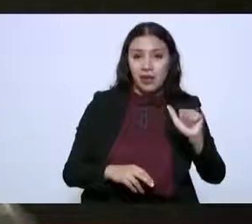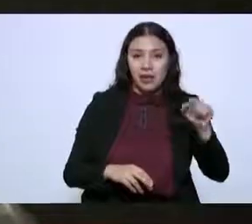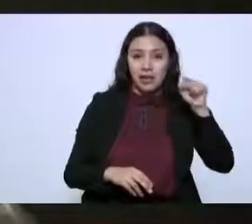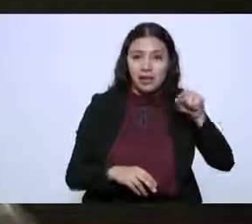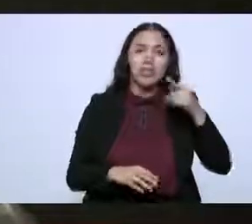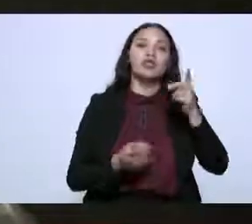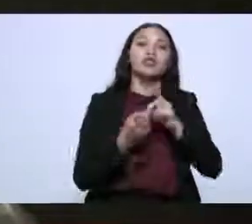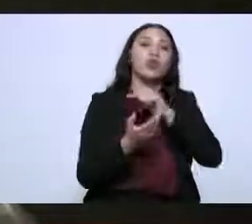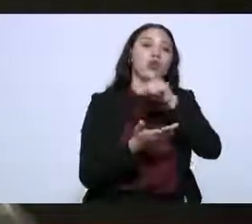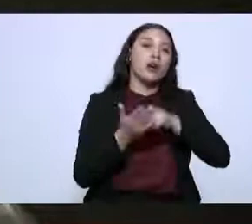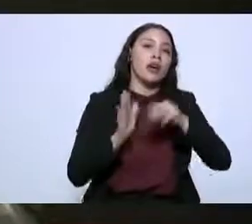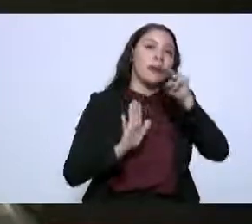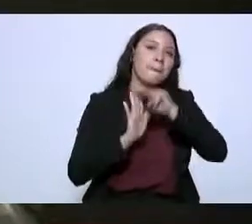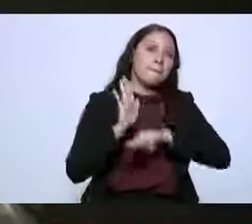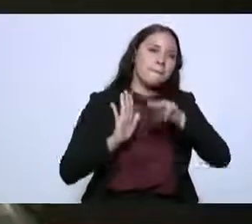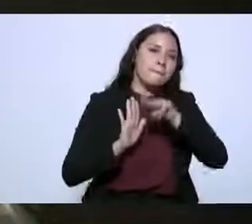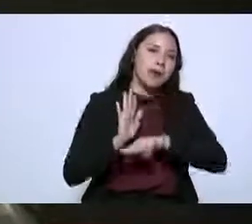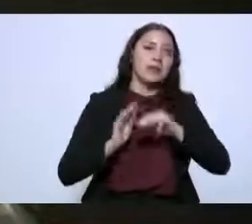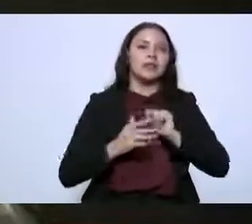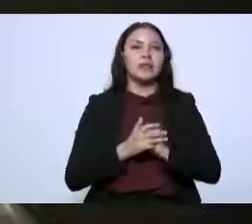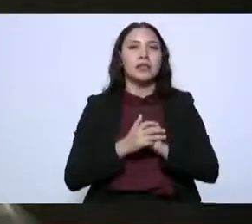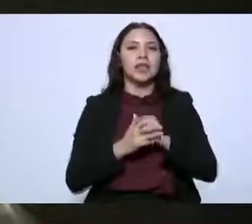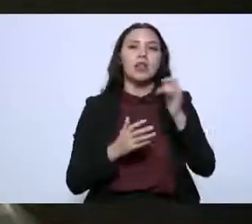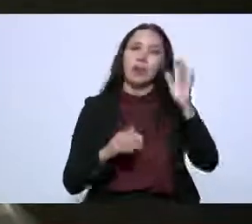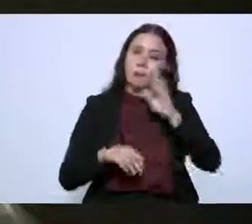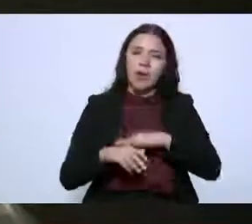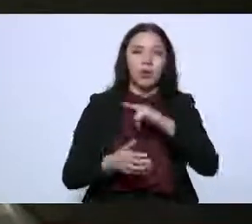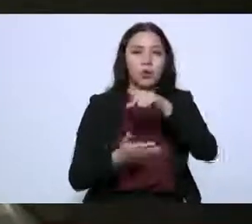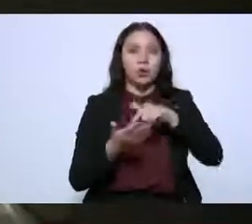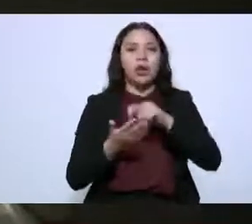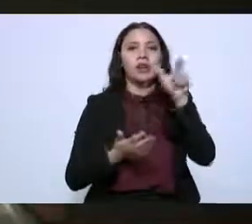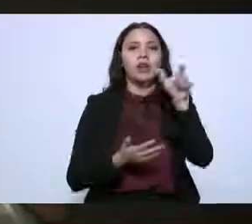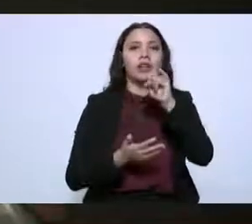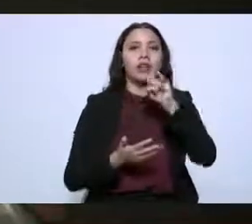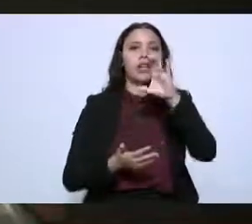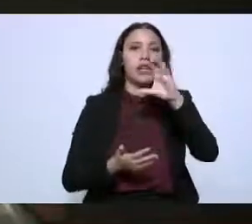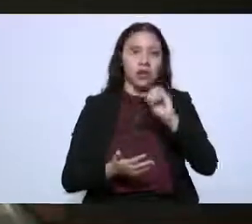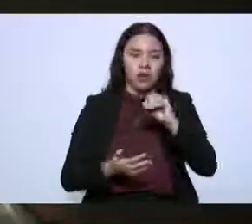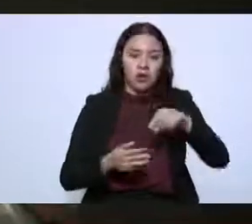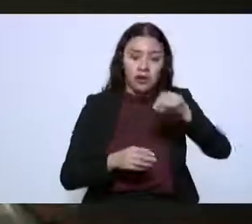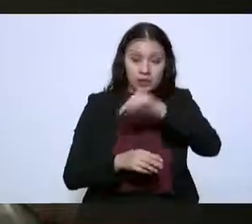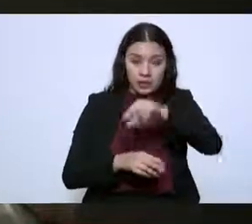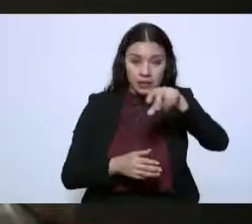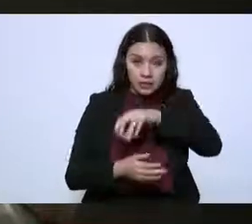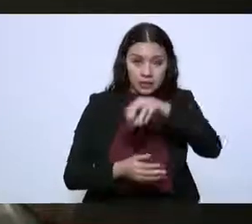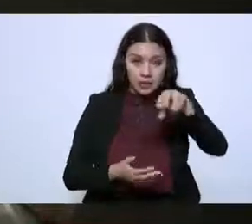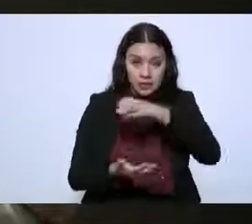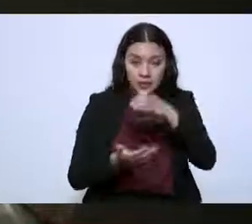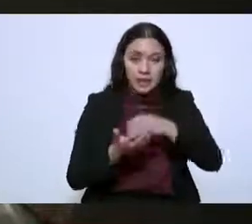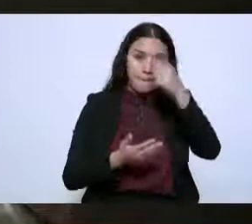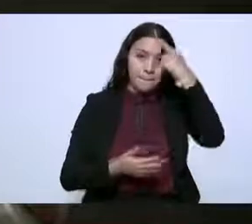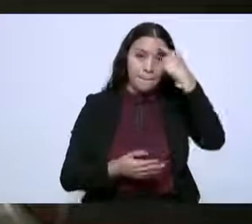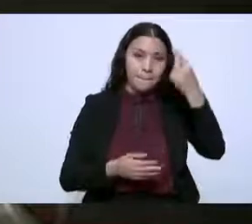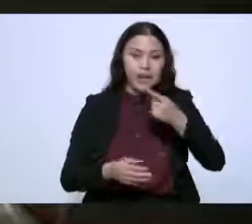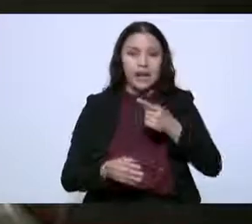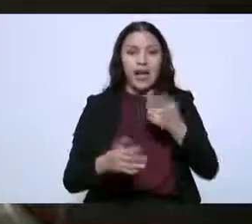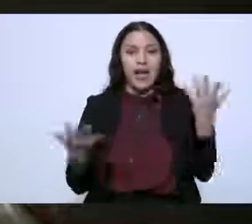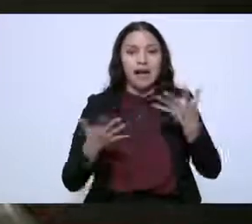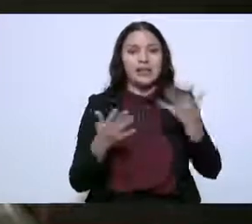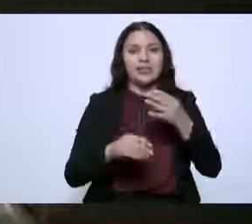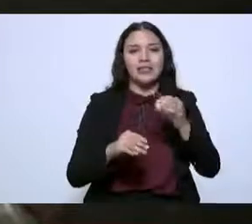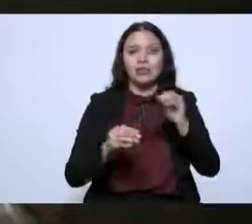mante y jicotencal. Exactamente. Esta es la capacidad instalada de generación en